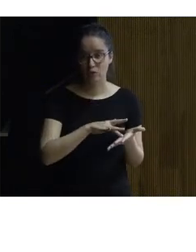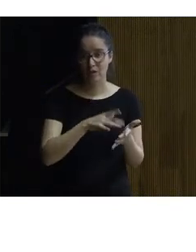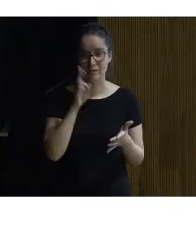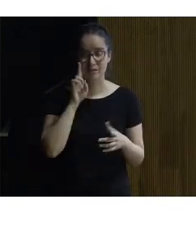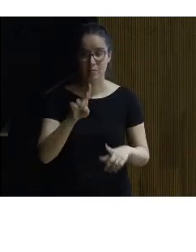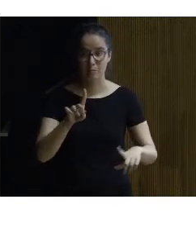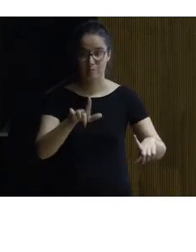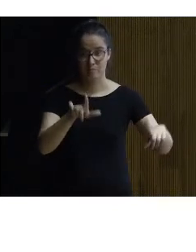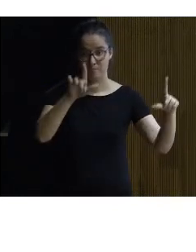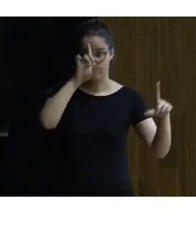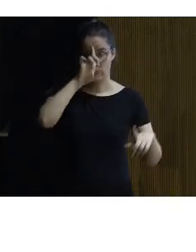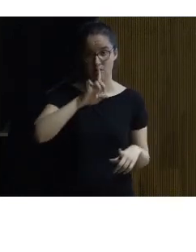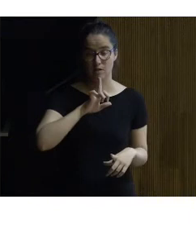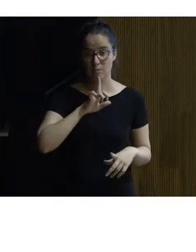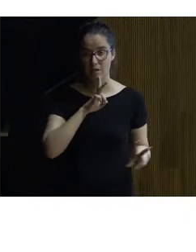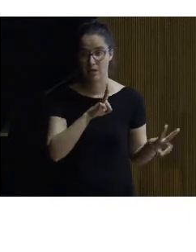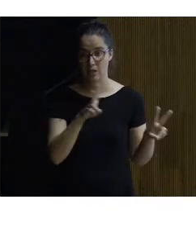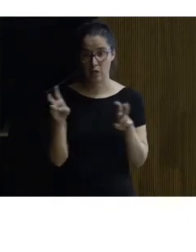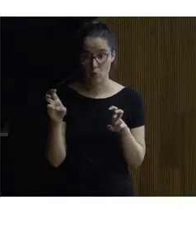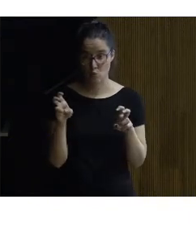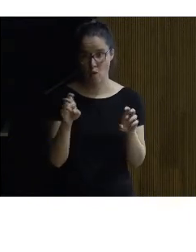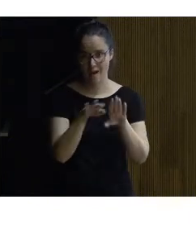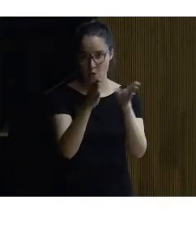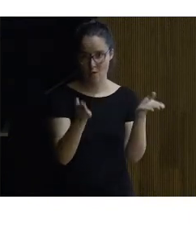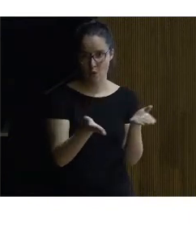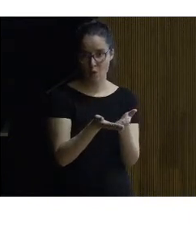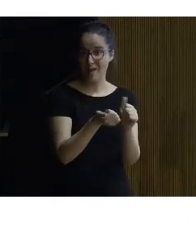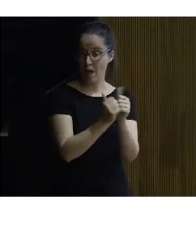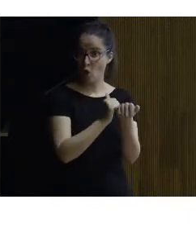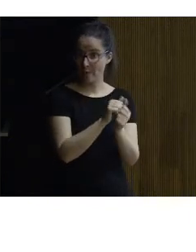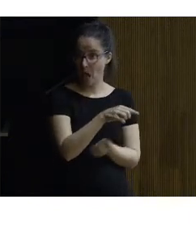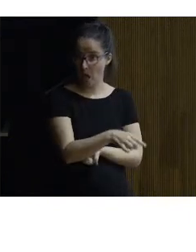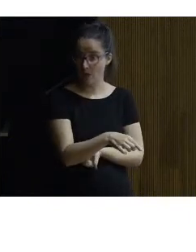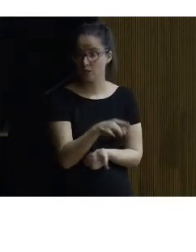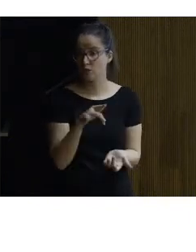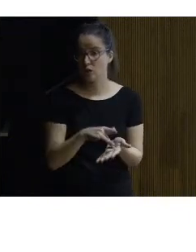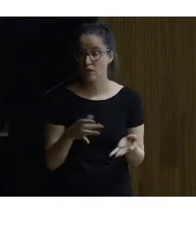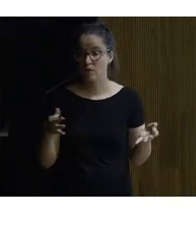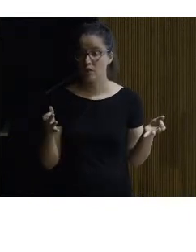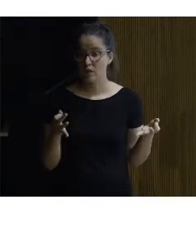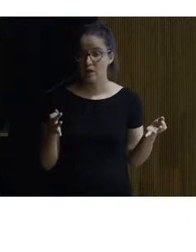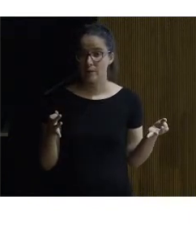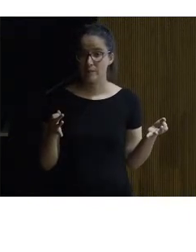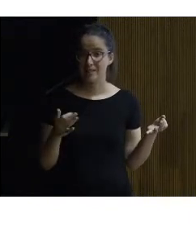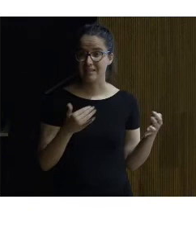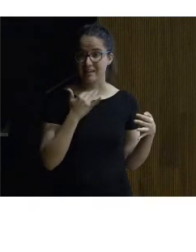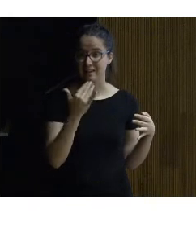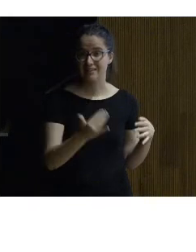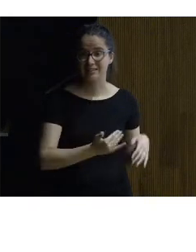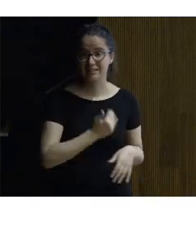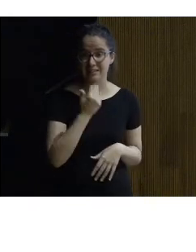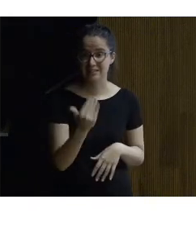la imagen de la derecha la nueva construcción que tuviera una casi una